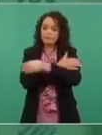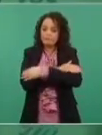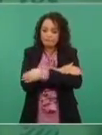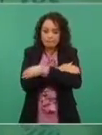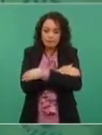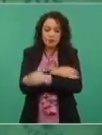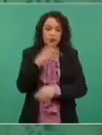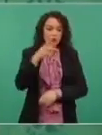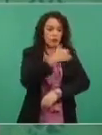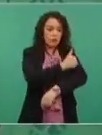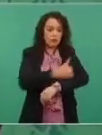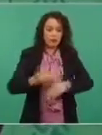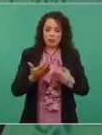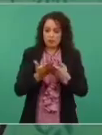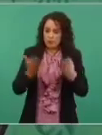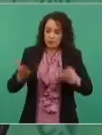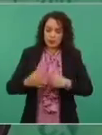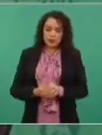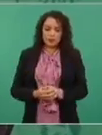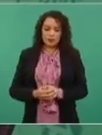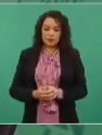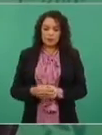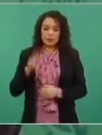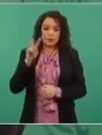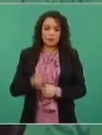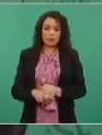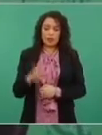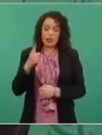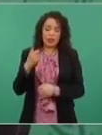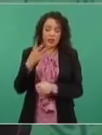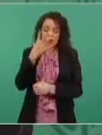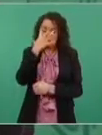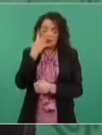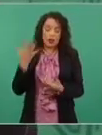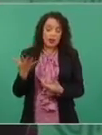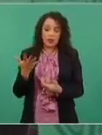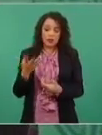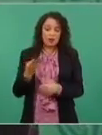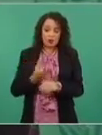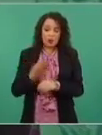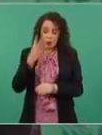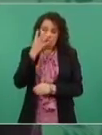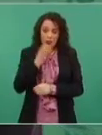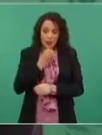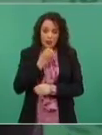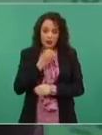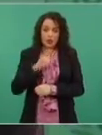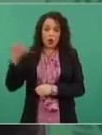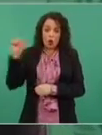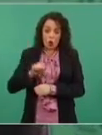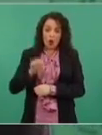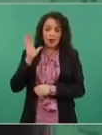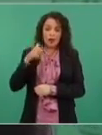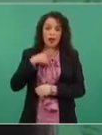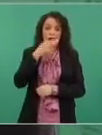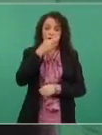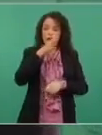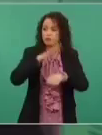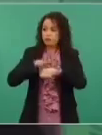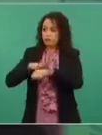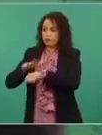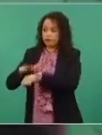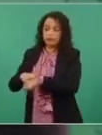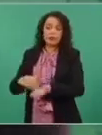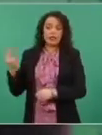familiares, muy lamentable y dimos hoy la instrucción para hacer toda una revisión sobre